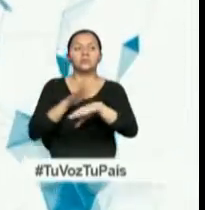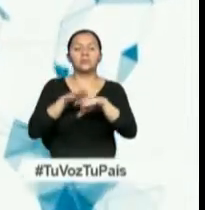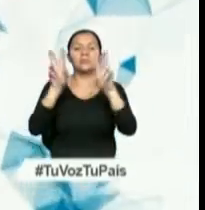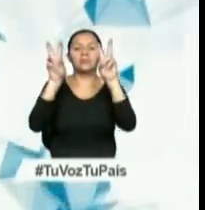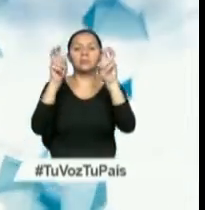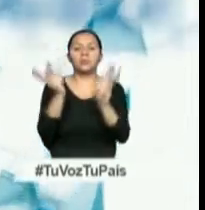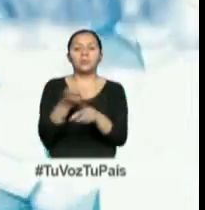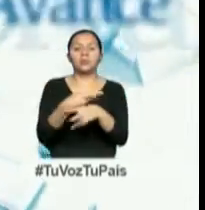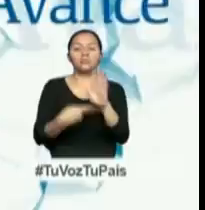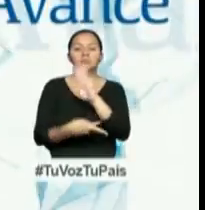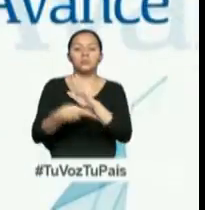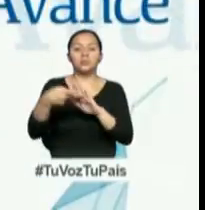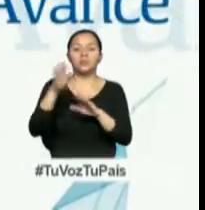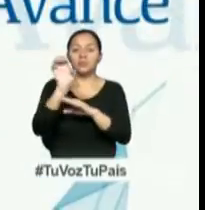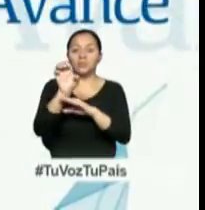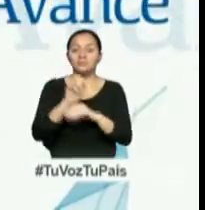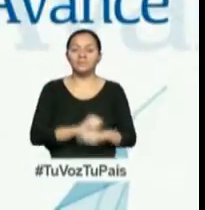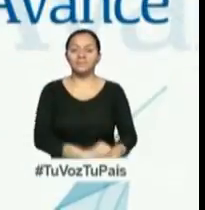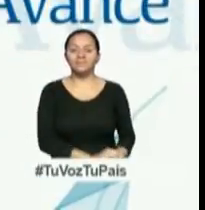producción petrolera en Ecuador.